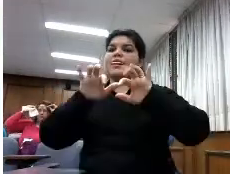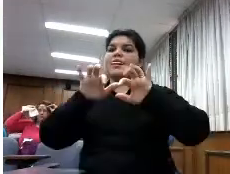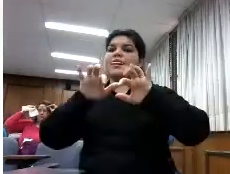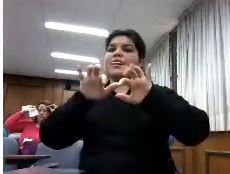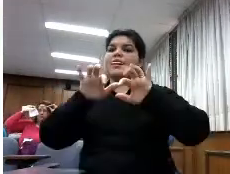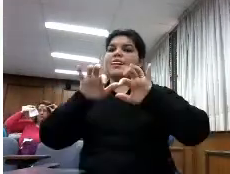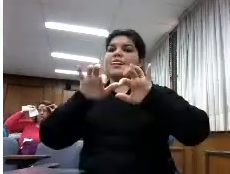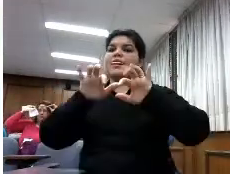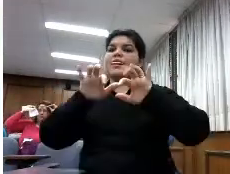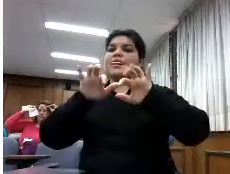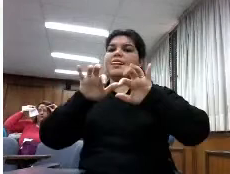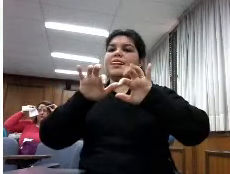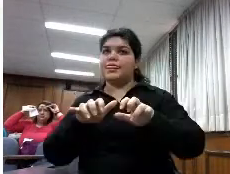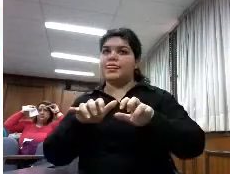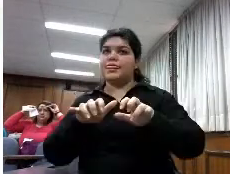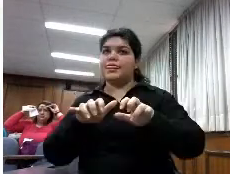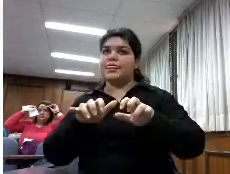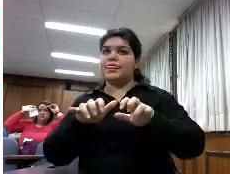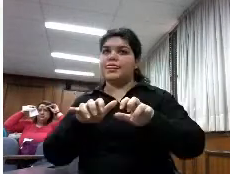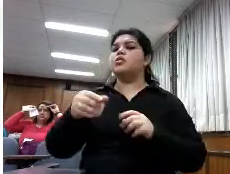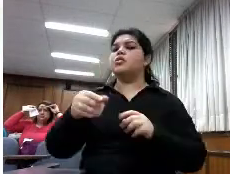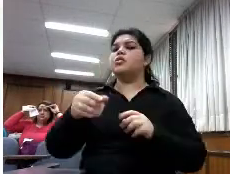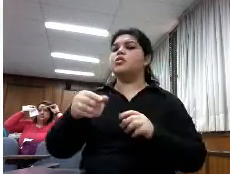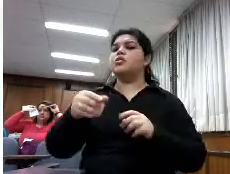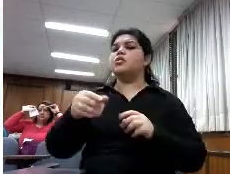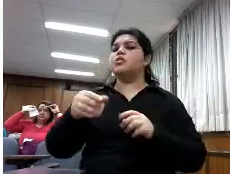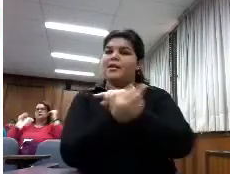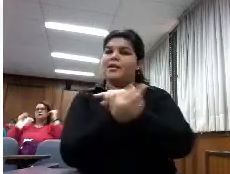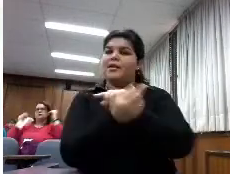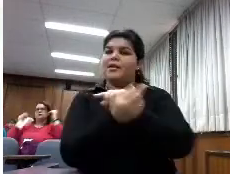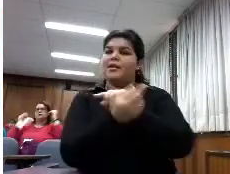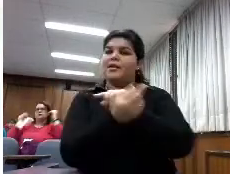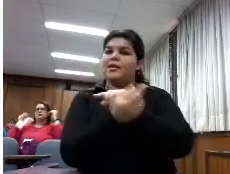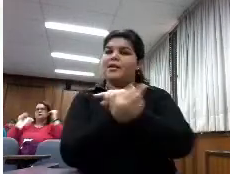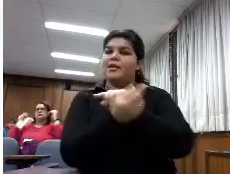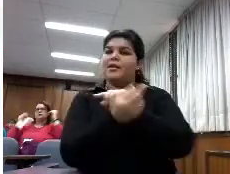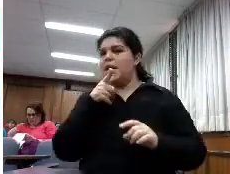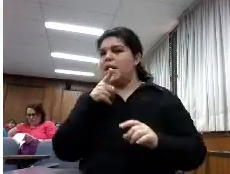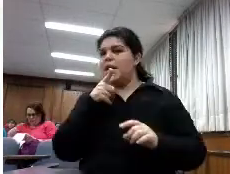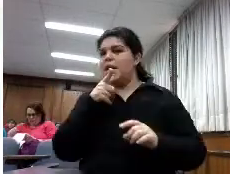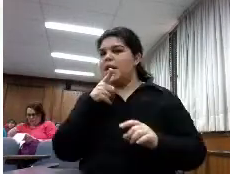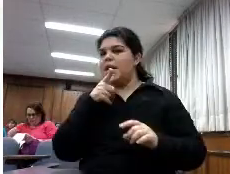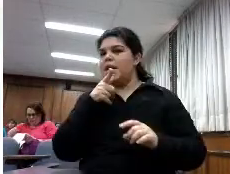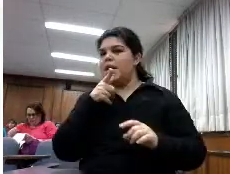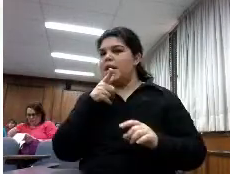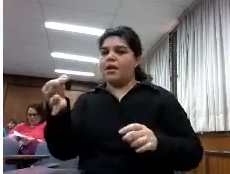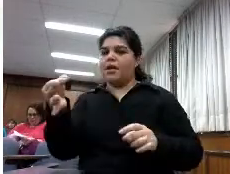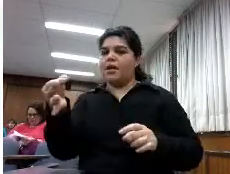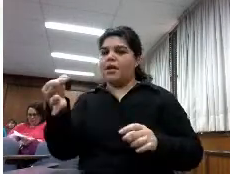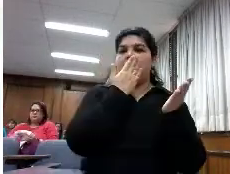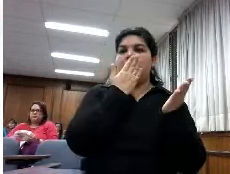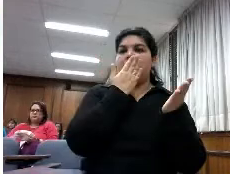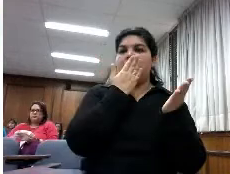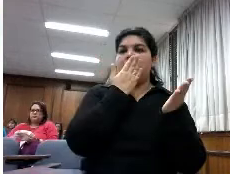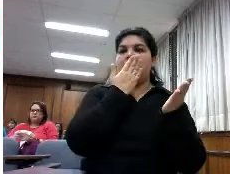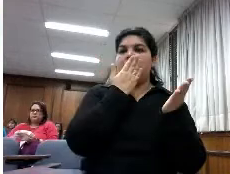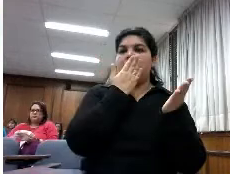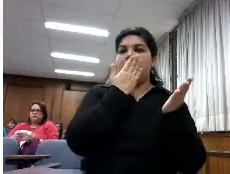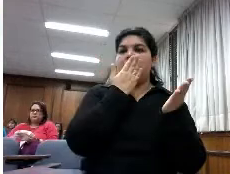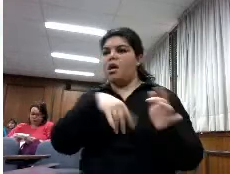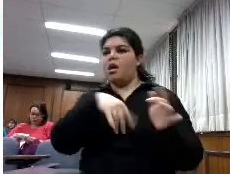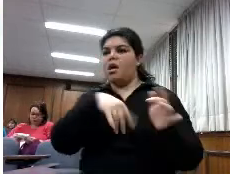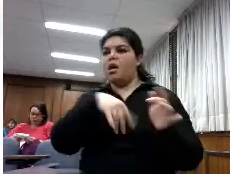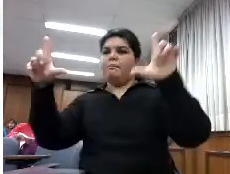gemela del papel a una pantalla pero cada vez va a haber una diferencia mayor esto ya